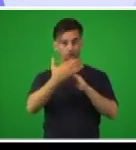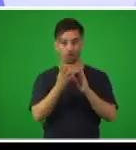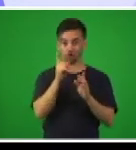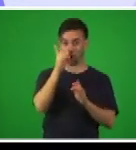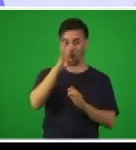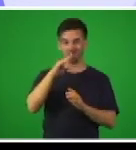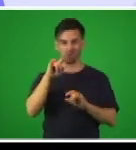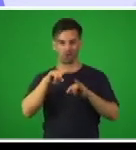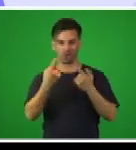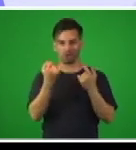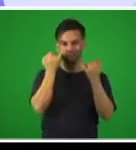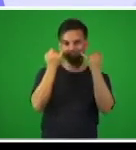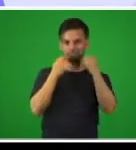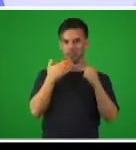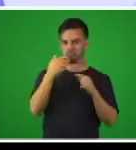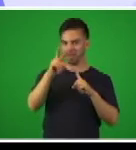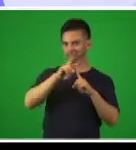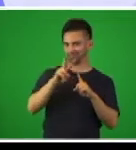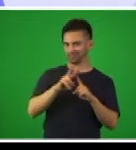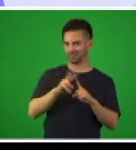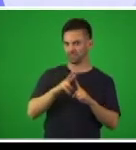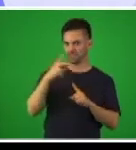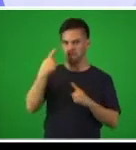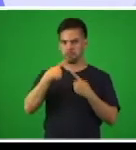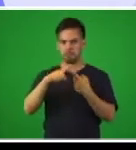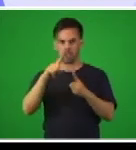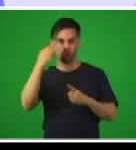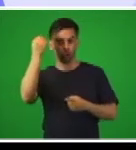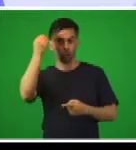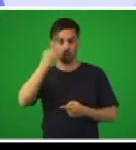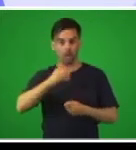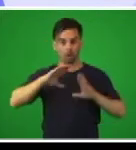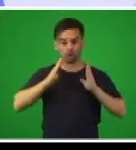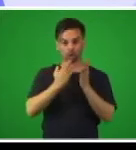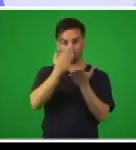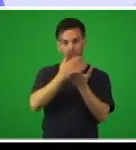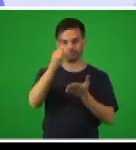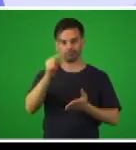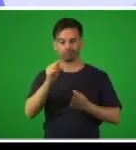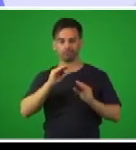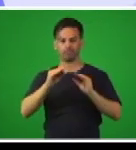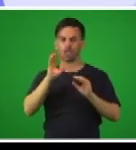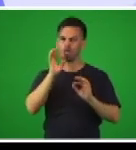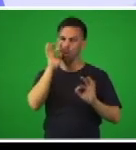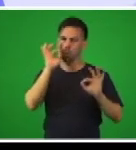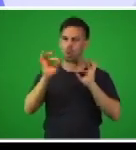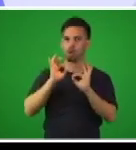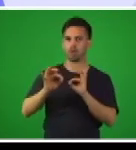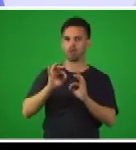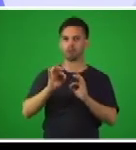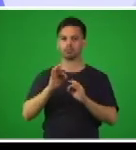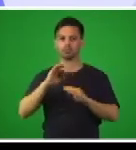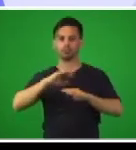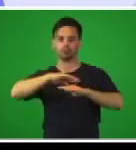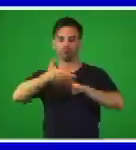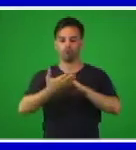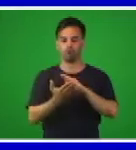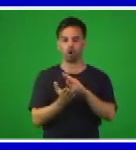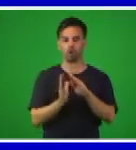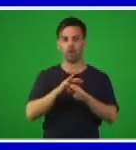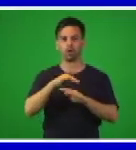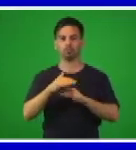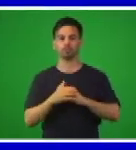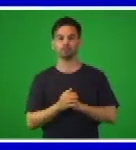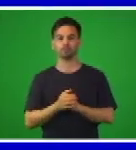pero sabemos que todos los escolares de cuarto grado tienen sus libros muy bien forrados. Bueno, en el libro de lectura